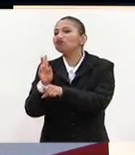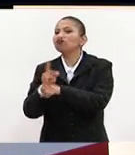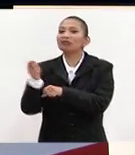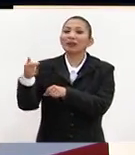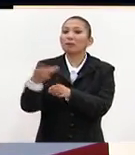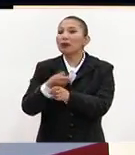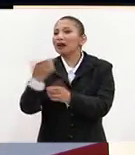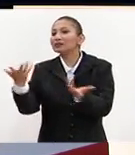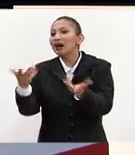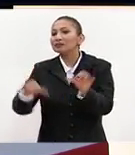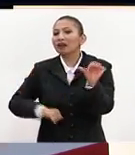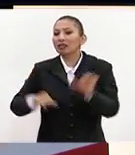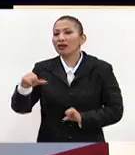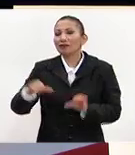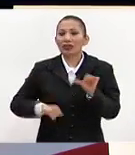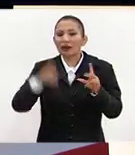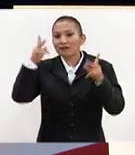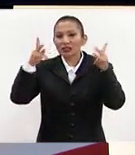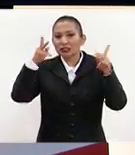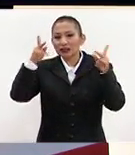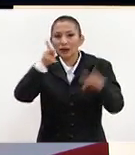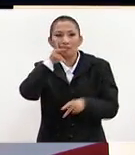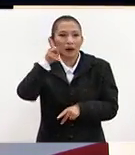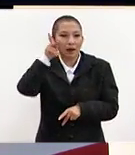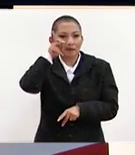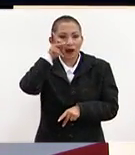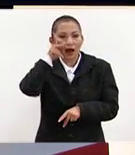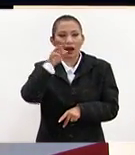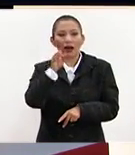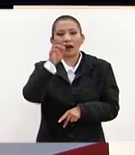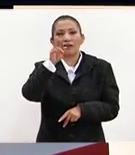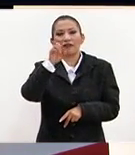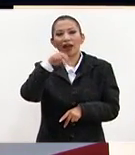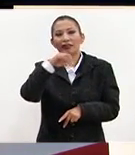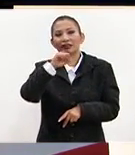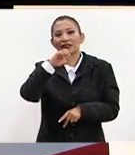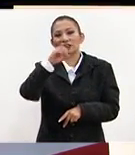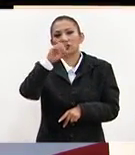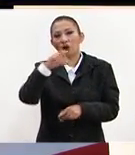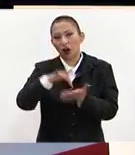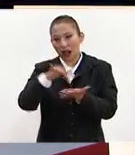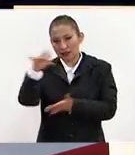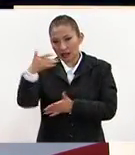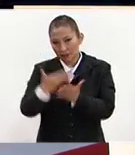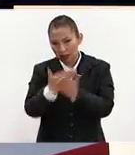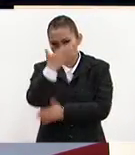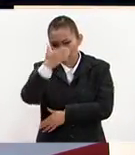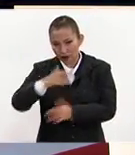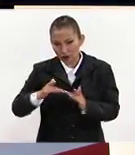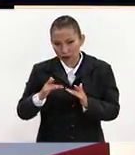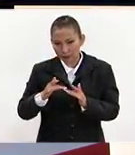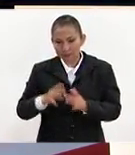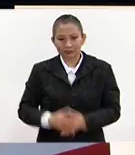seguimiento a lo que ocurre con esta visita del Papa Francisco. A ti te agradecemos que hayas estado con nosotros esta mañana.